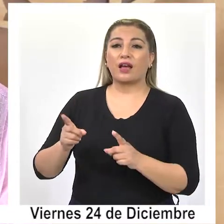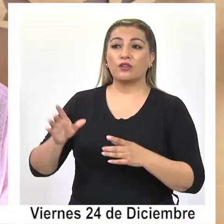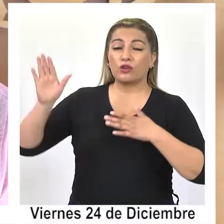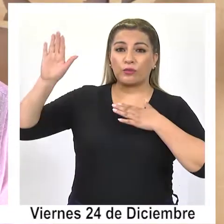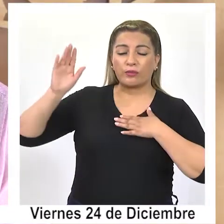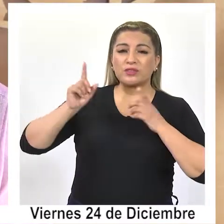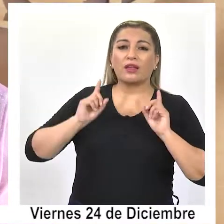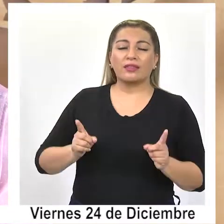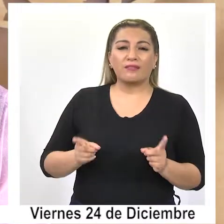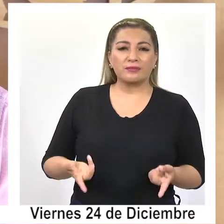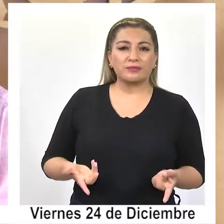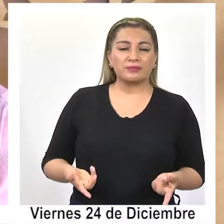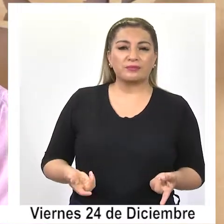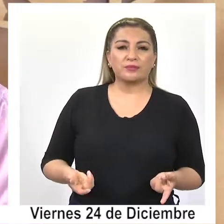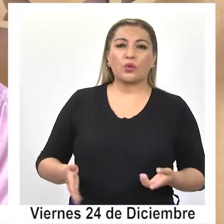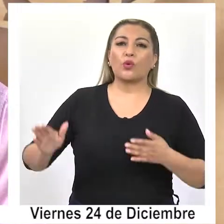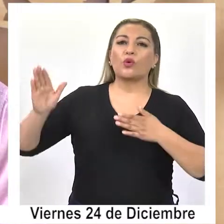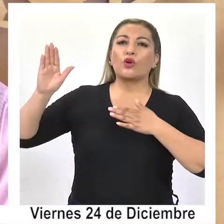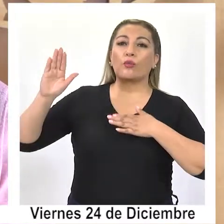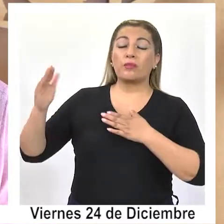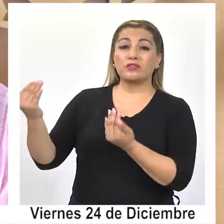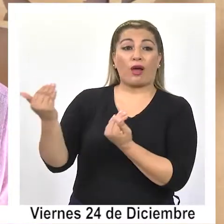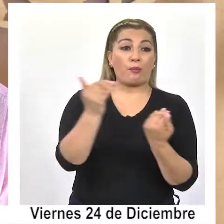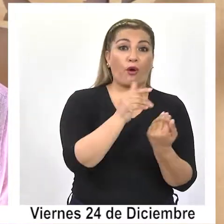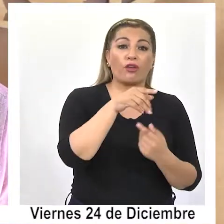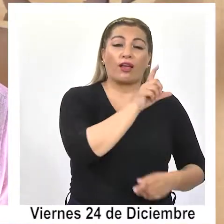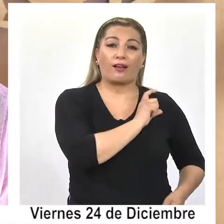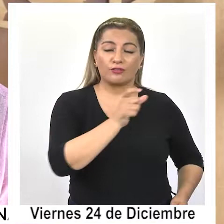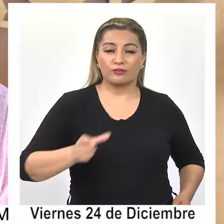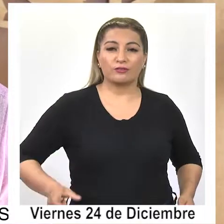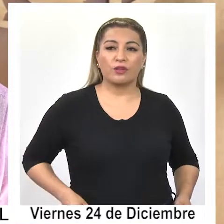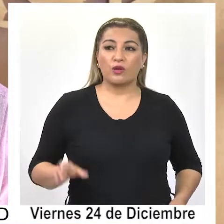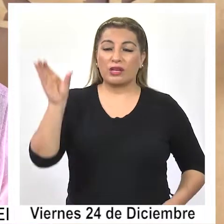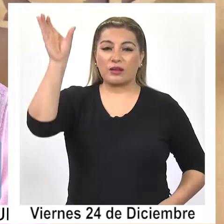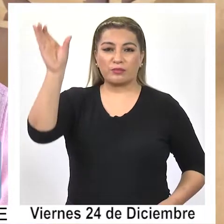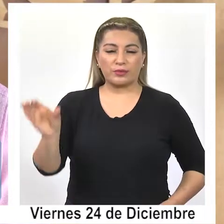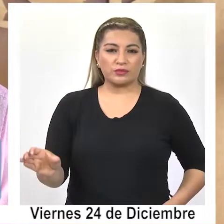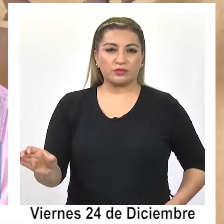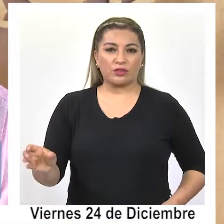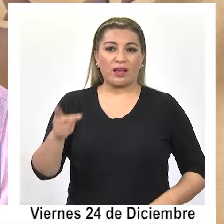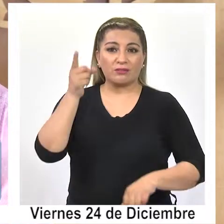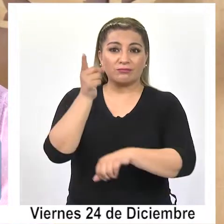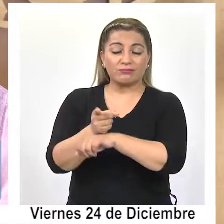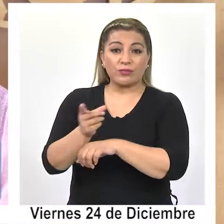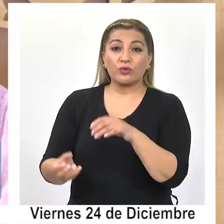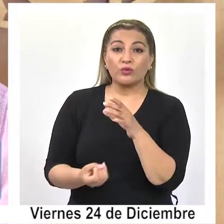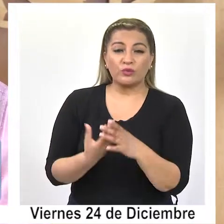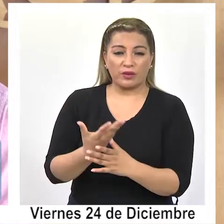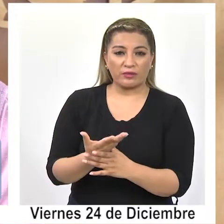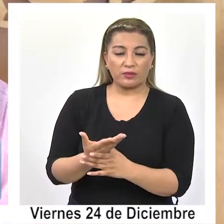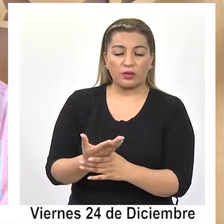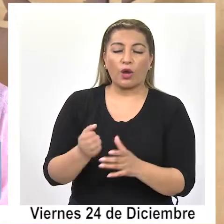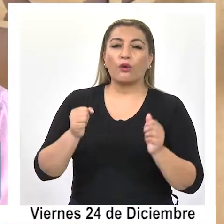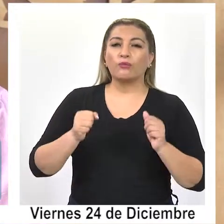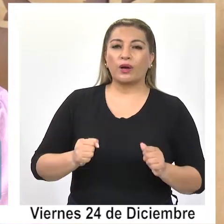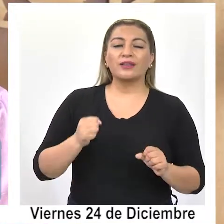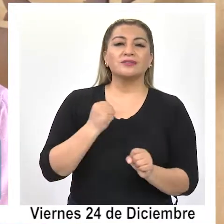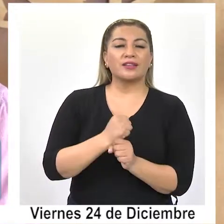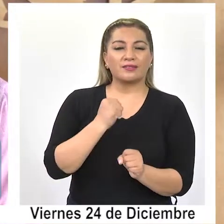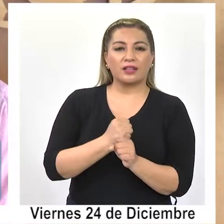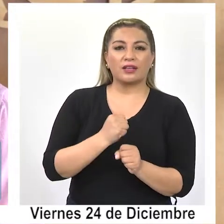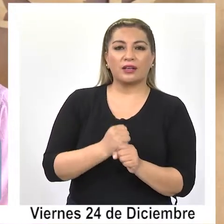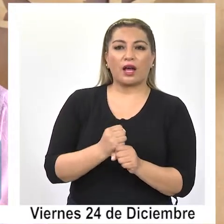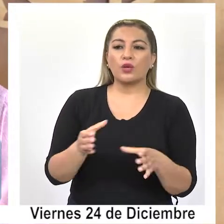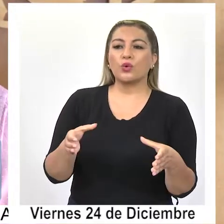ser precisamente un compromiso de colaboración y que esta persona que sea designada en este cargo podamos trabajar